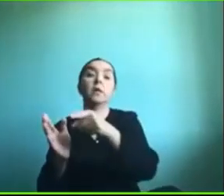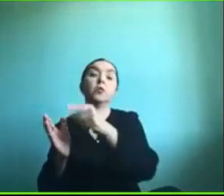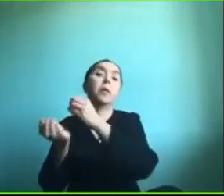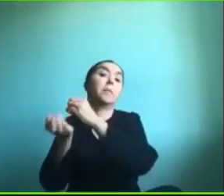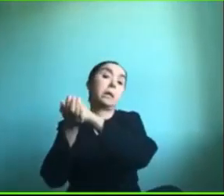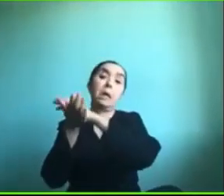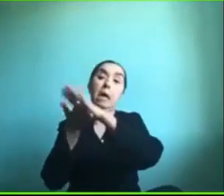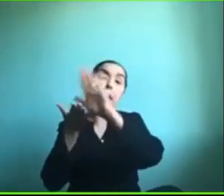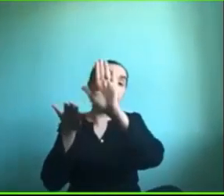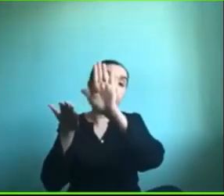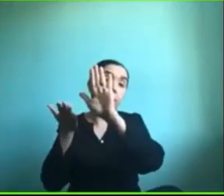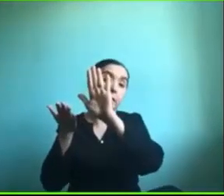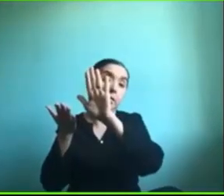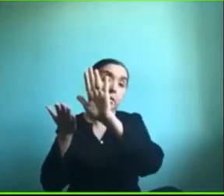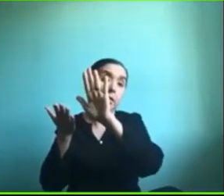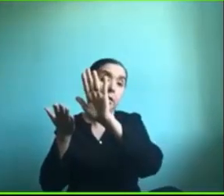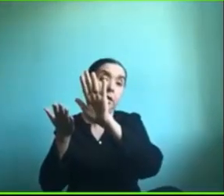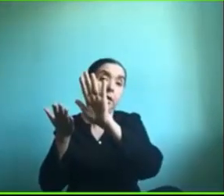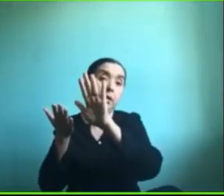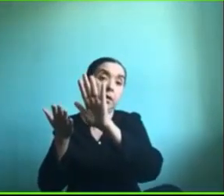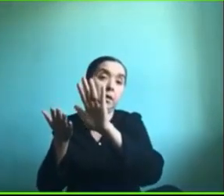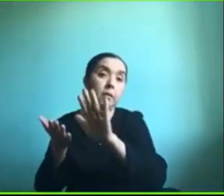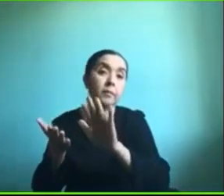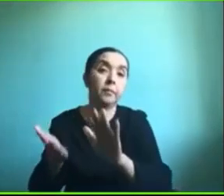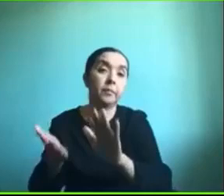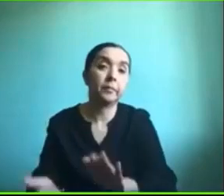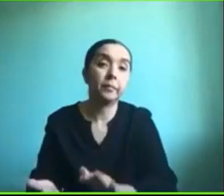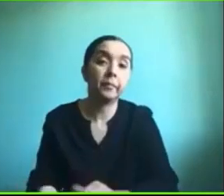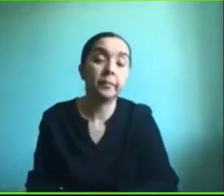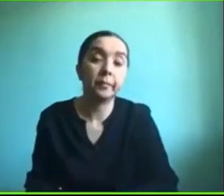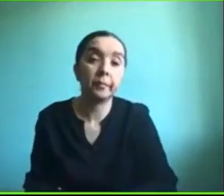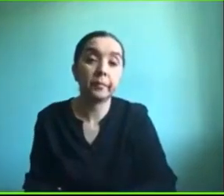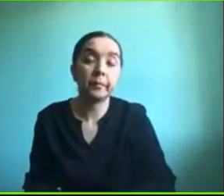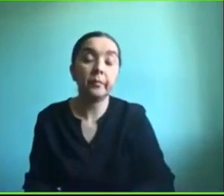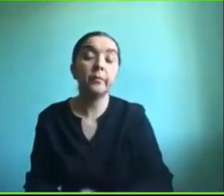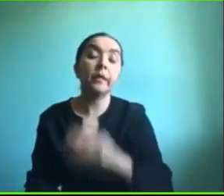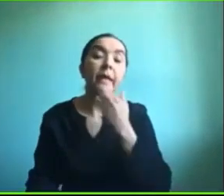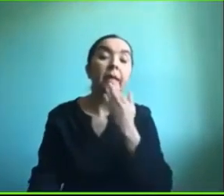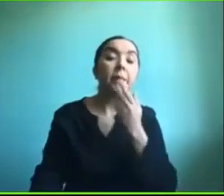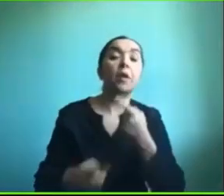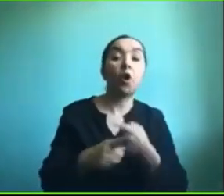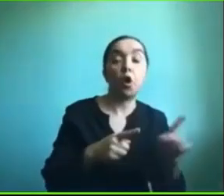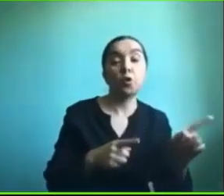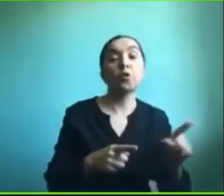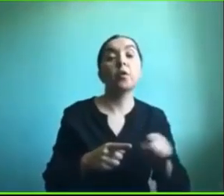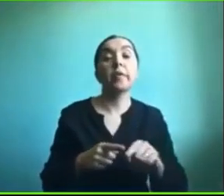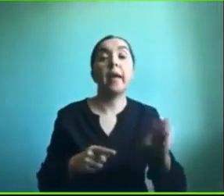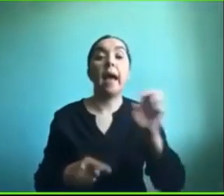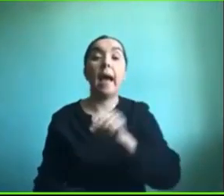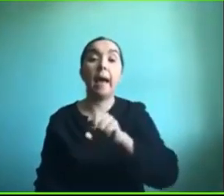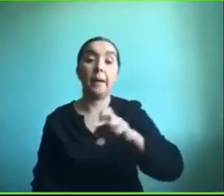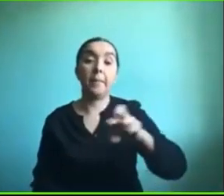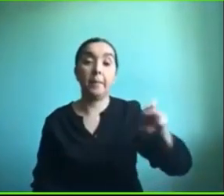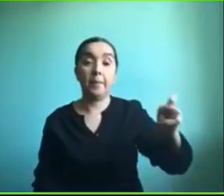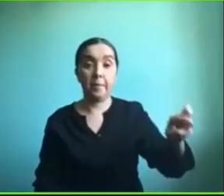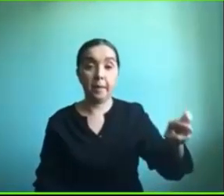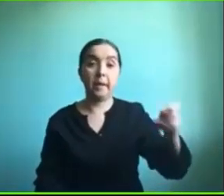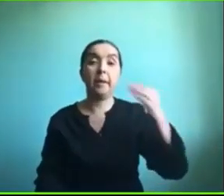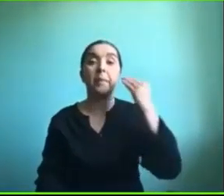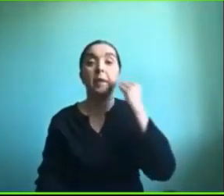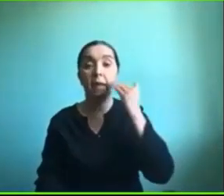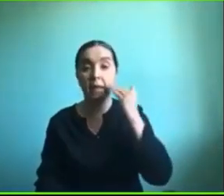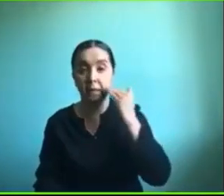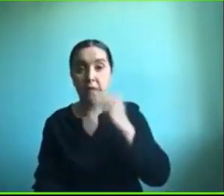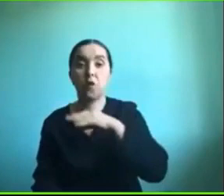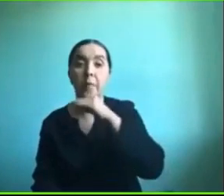y creemos que también para un tiempo más vamos a tener una de aplicaciones tanto para niñas como para adultos con que tengan el objetivo de